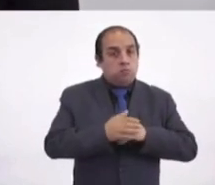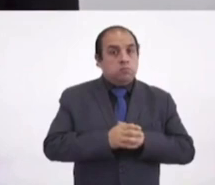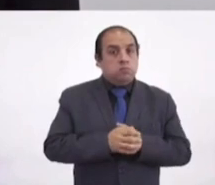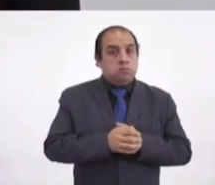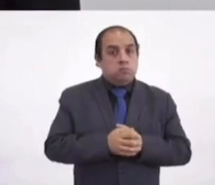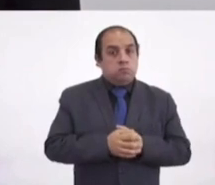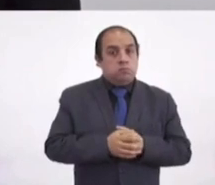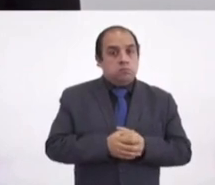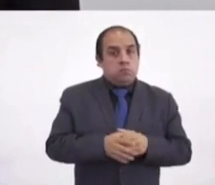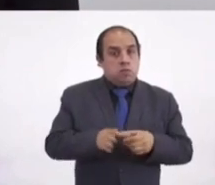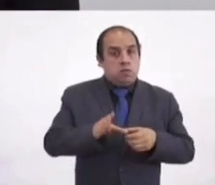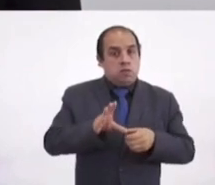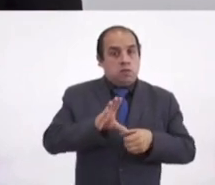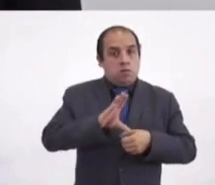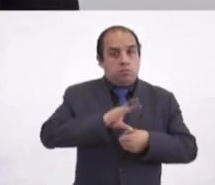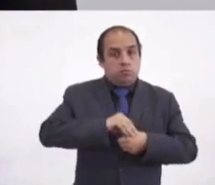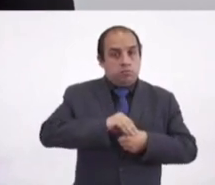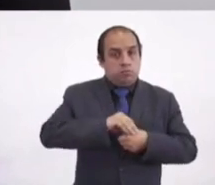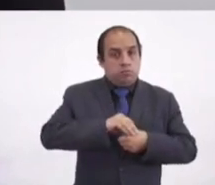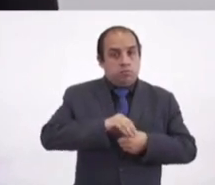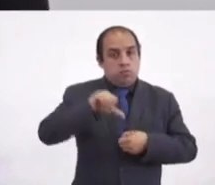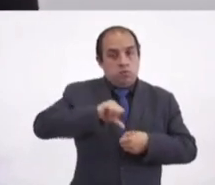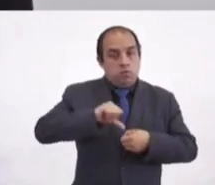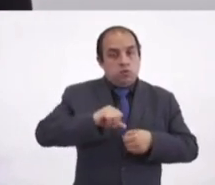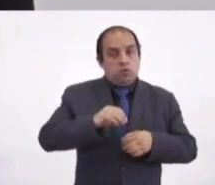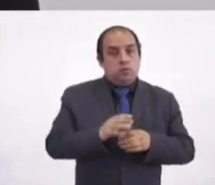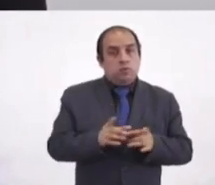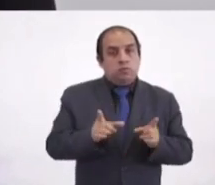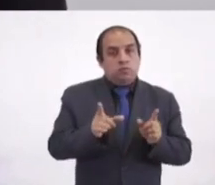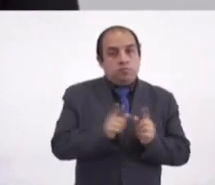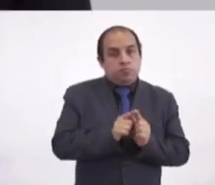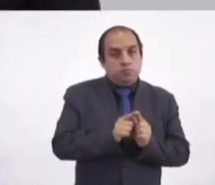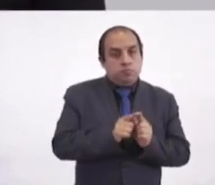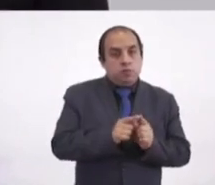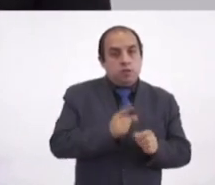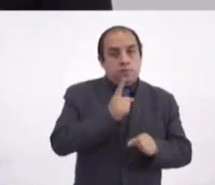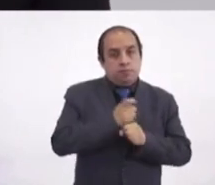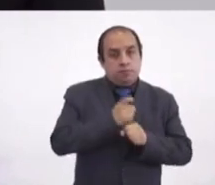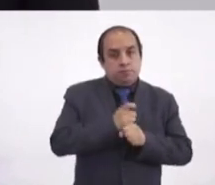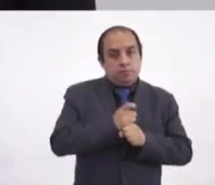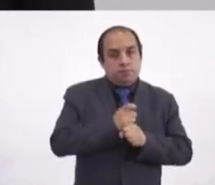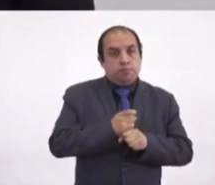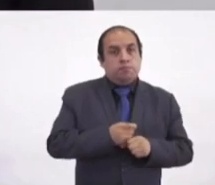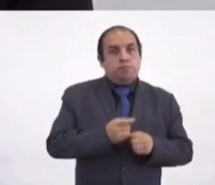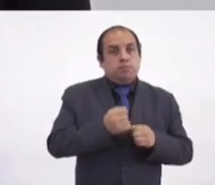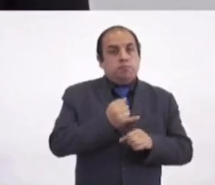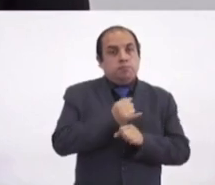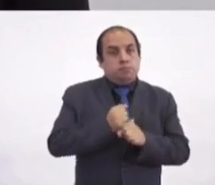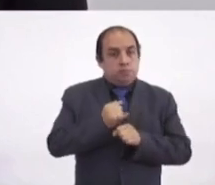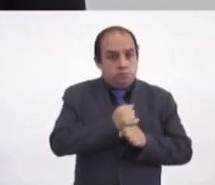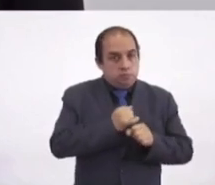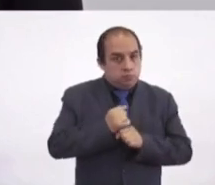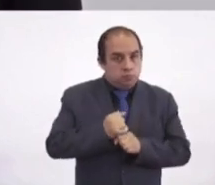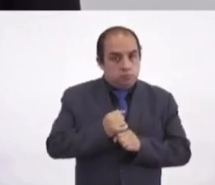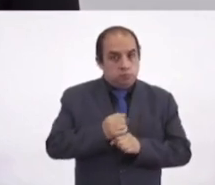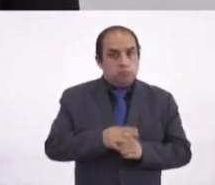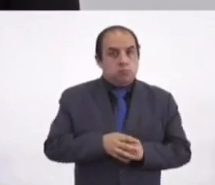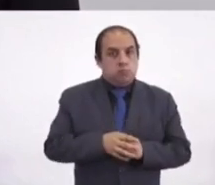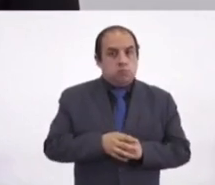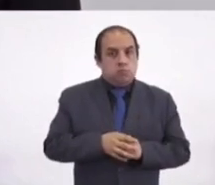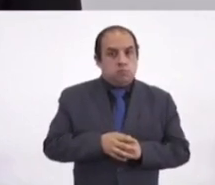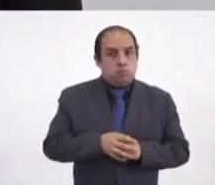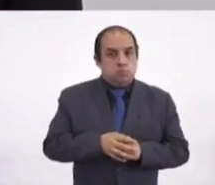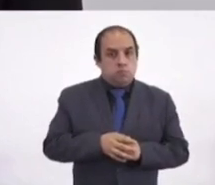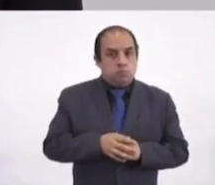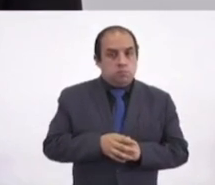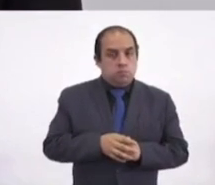Seguramente hoy se termina, se cierra la primera parte de la investigación y estaremos ya actuando hacia la Cámara